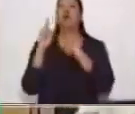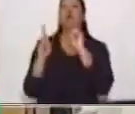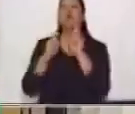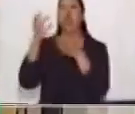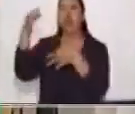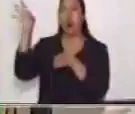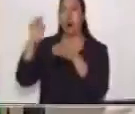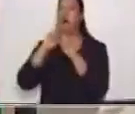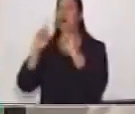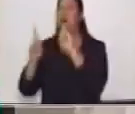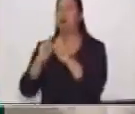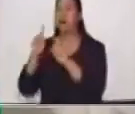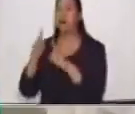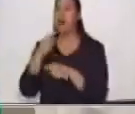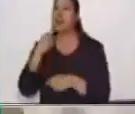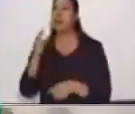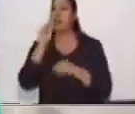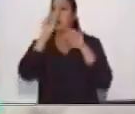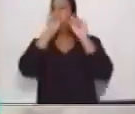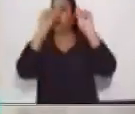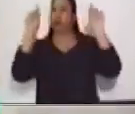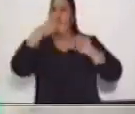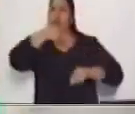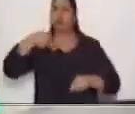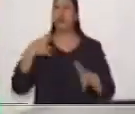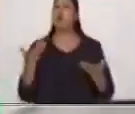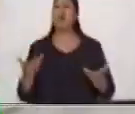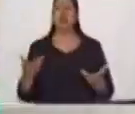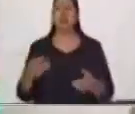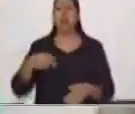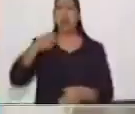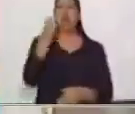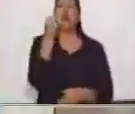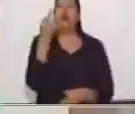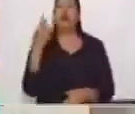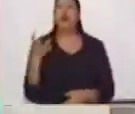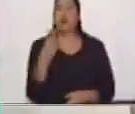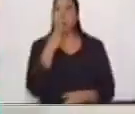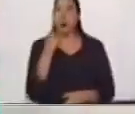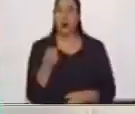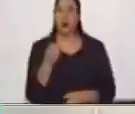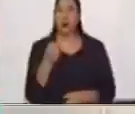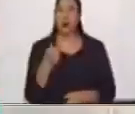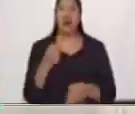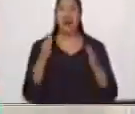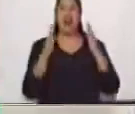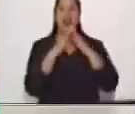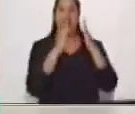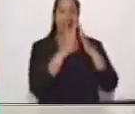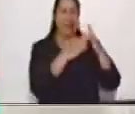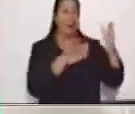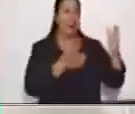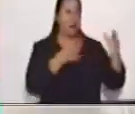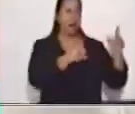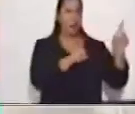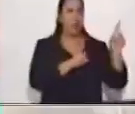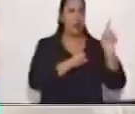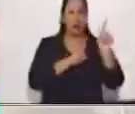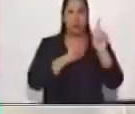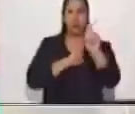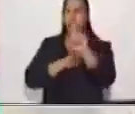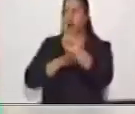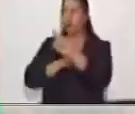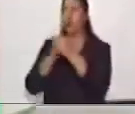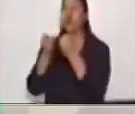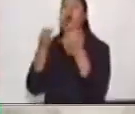llama número de hermanos. En la casa de mis compañeros preguntamos el número de hermanos. Si te das cuenta, está su